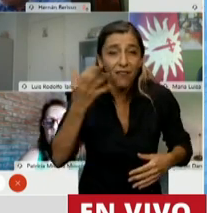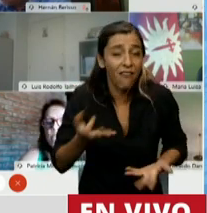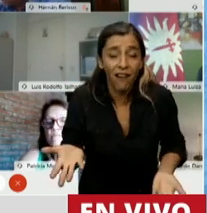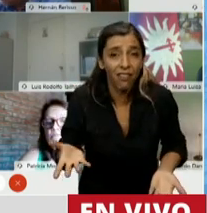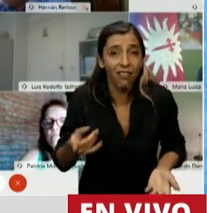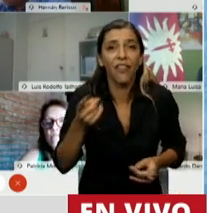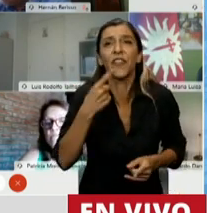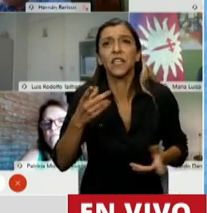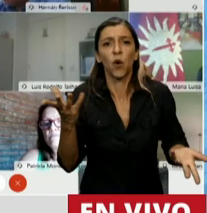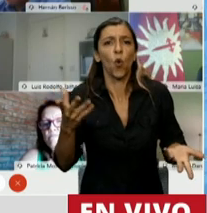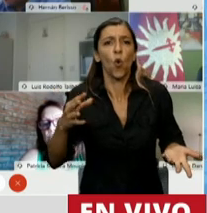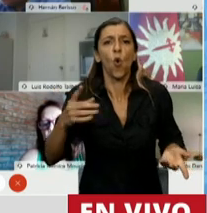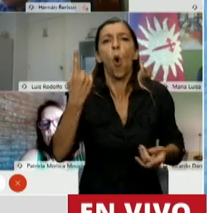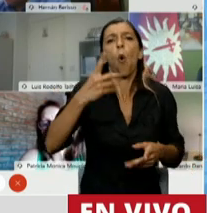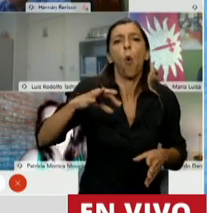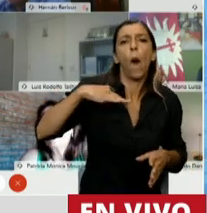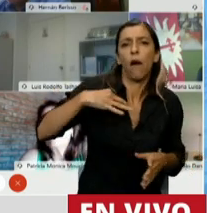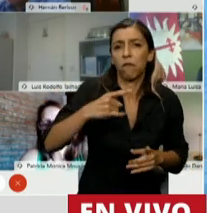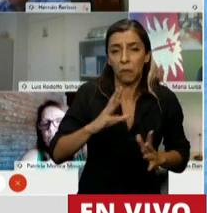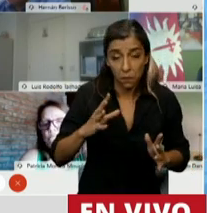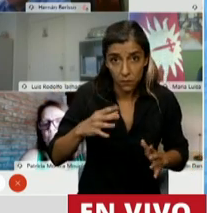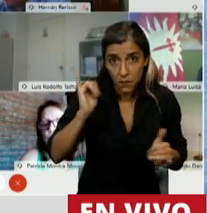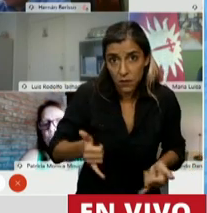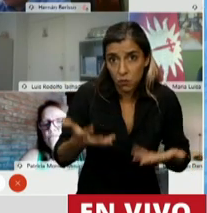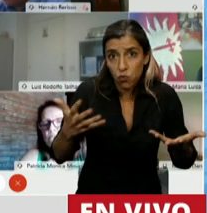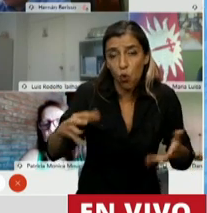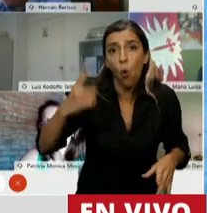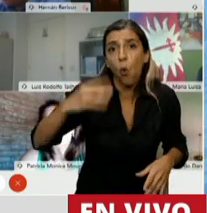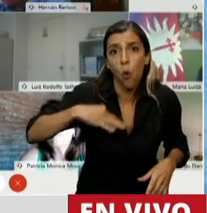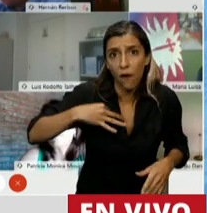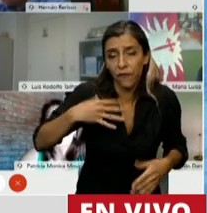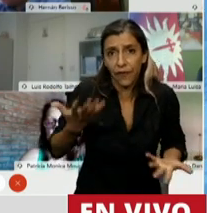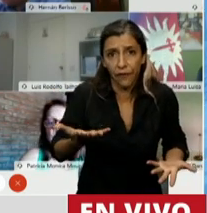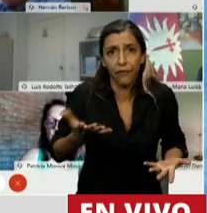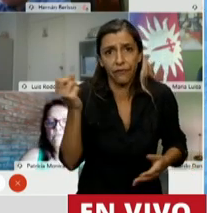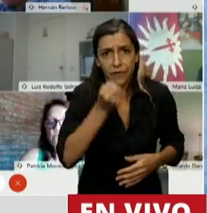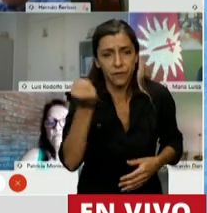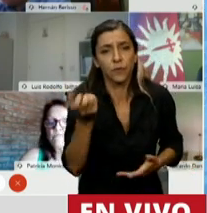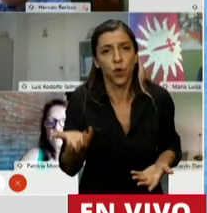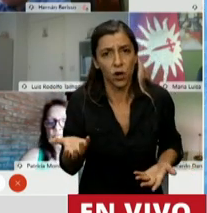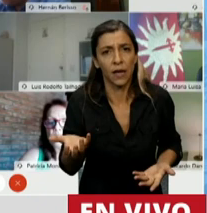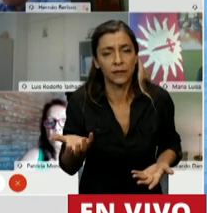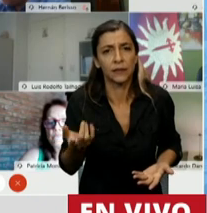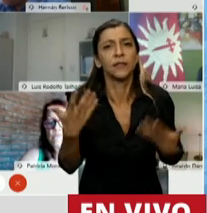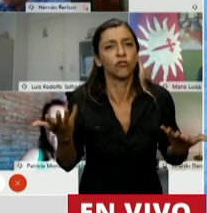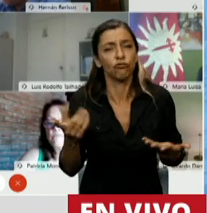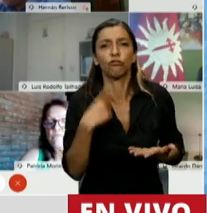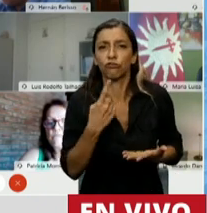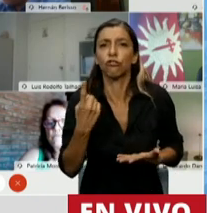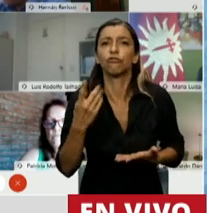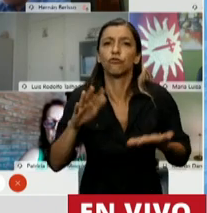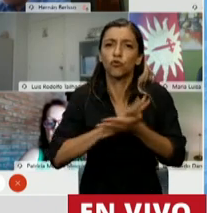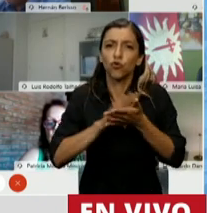Claro que sí. Claro que sí. Pero eso no se resuelve, sino con una intensa y eficaz campaña